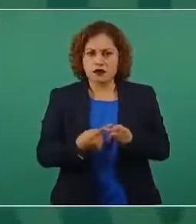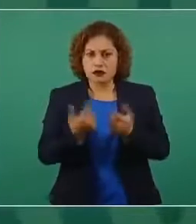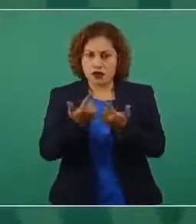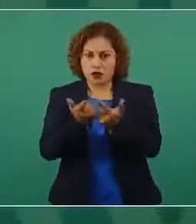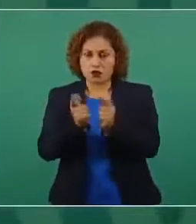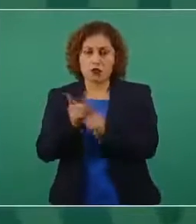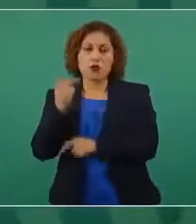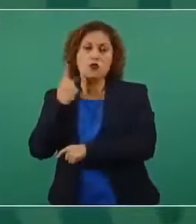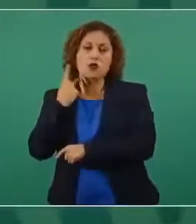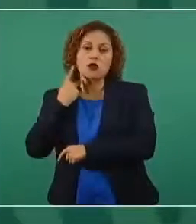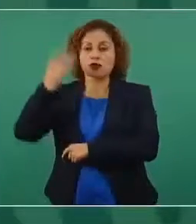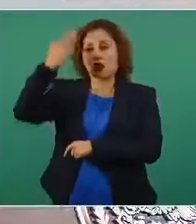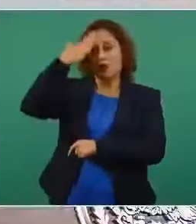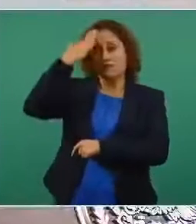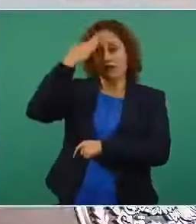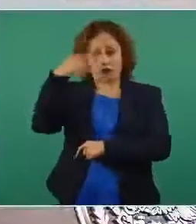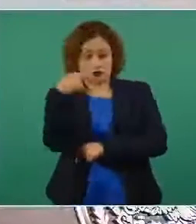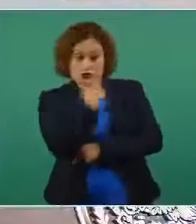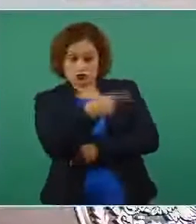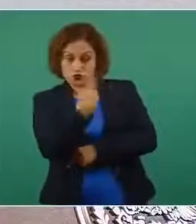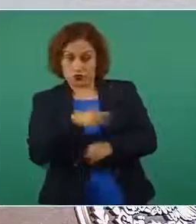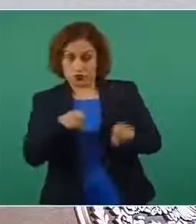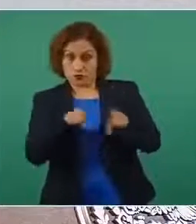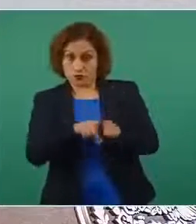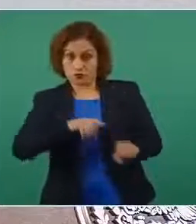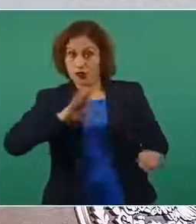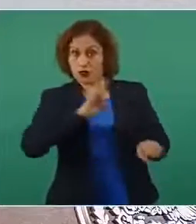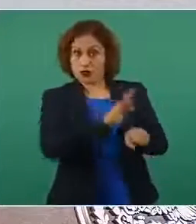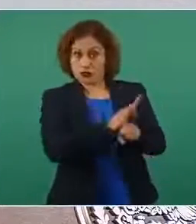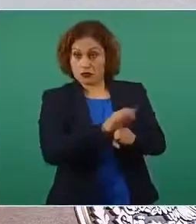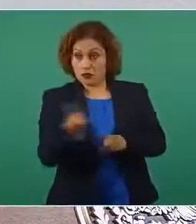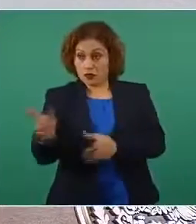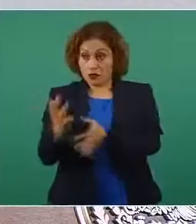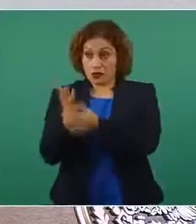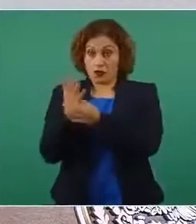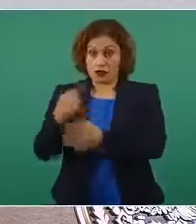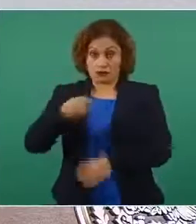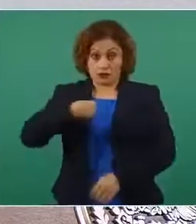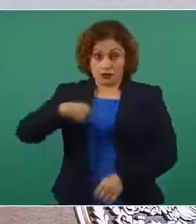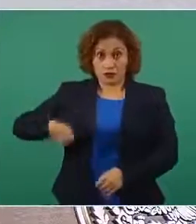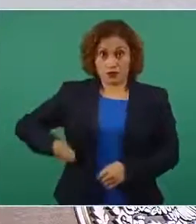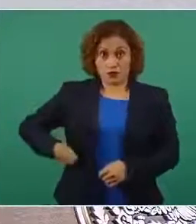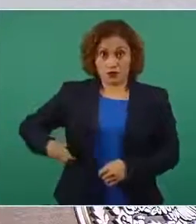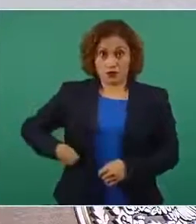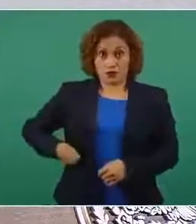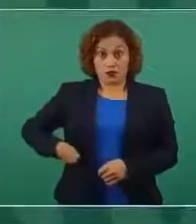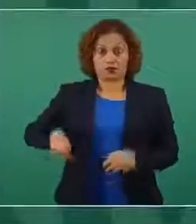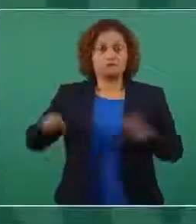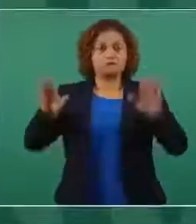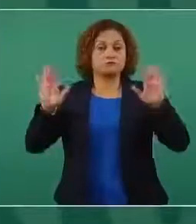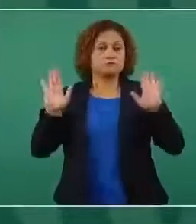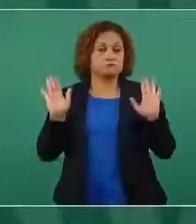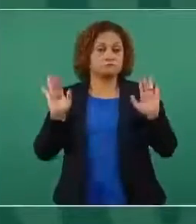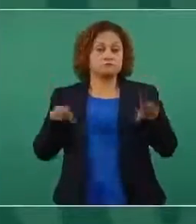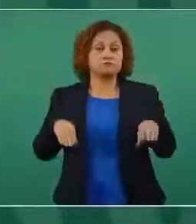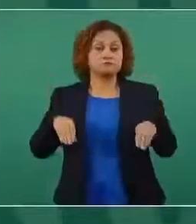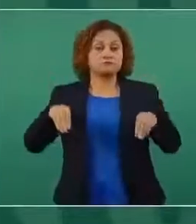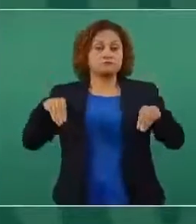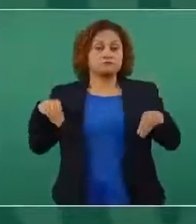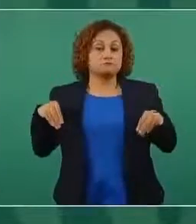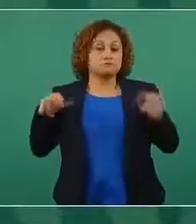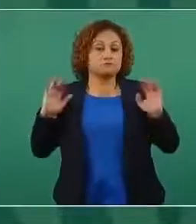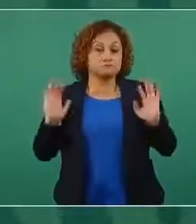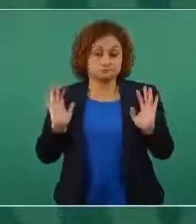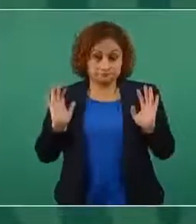y echándome la culpa. Entonces, este, por